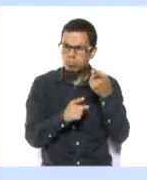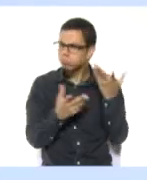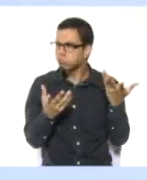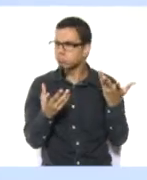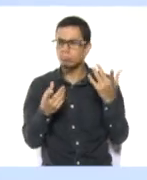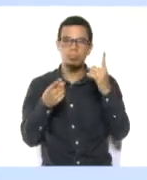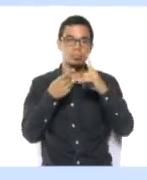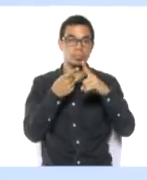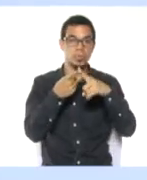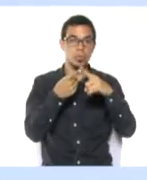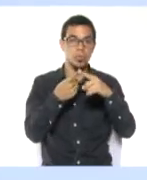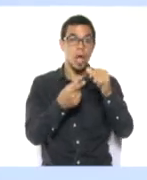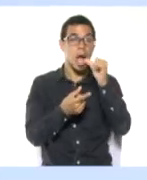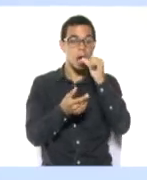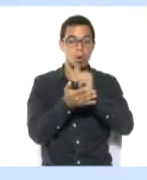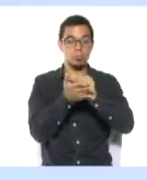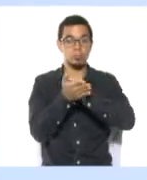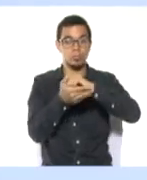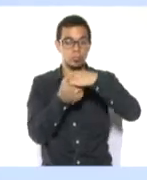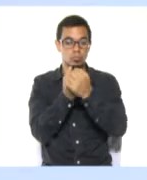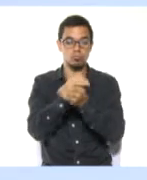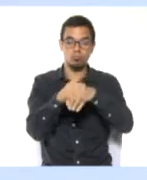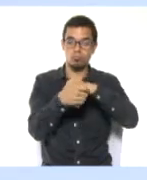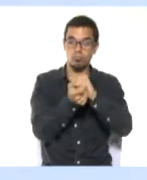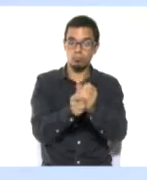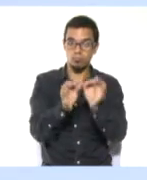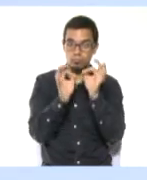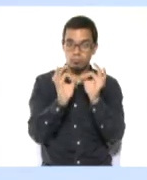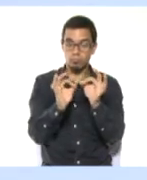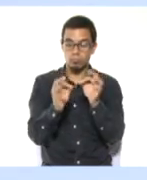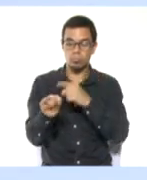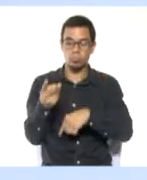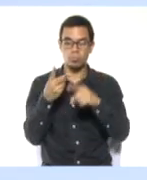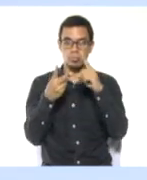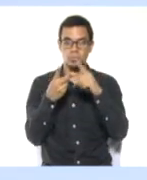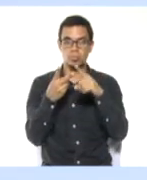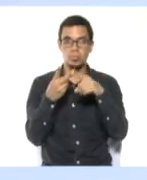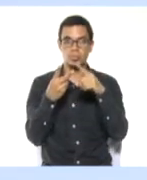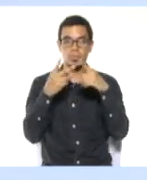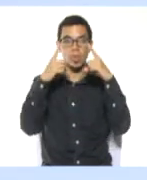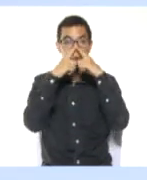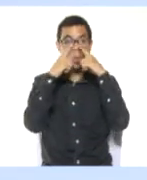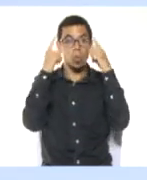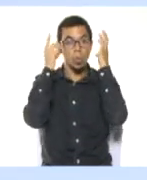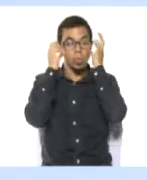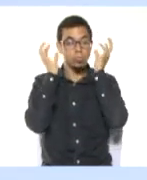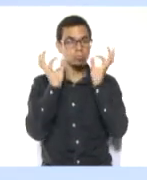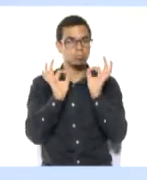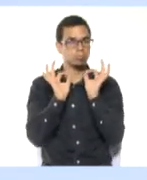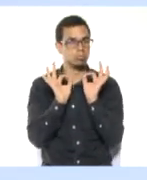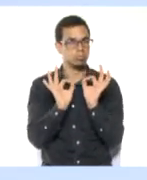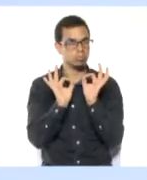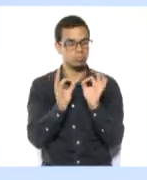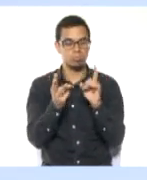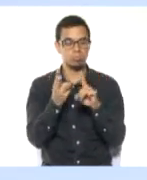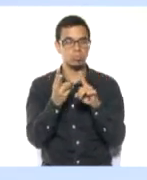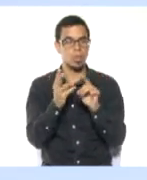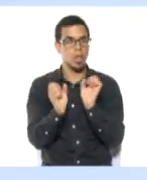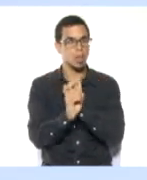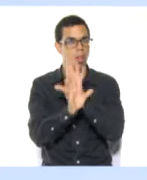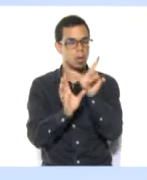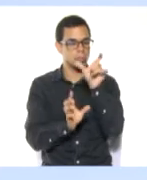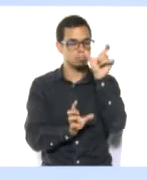Recuerden lavar sus manos frecuentemente con agua y jabón, usar correctamente el tapabocas o mascarilla y por supuesto